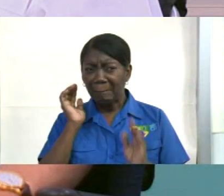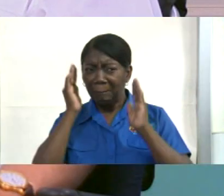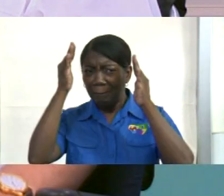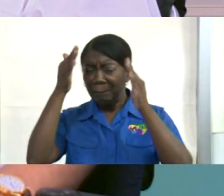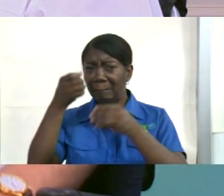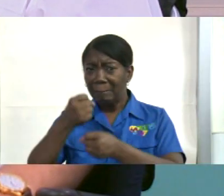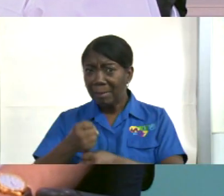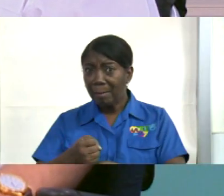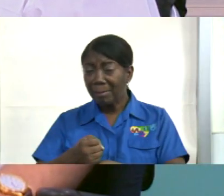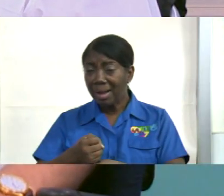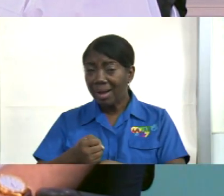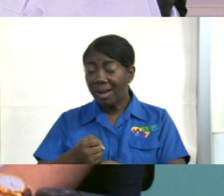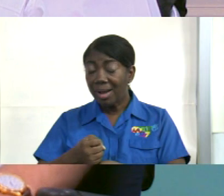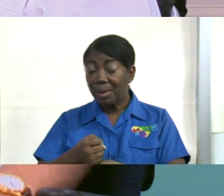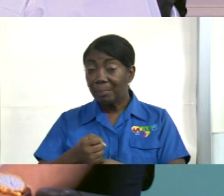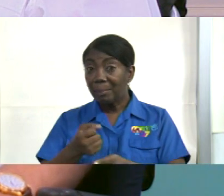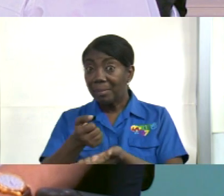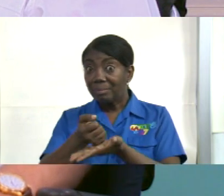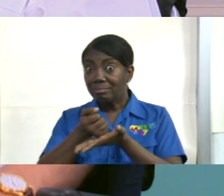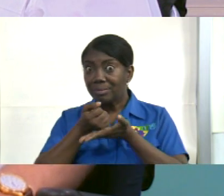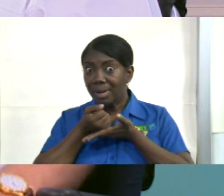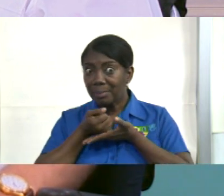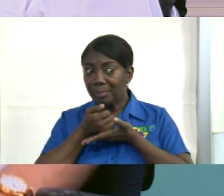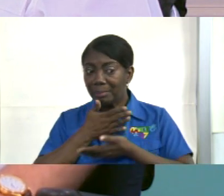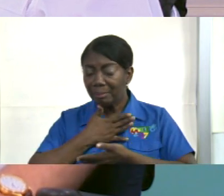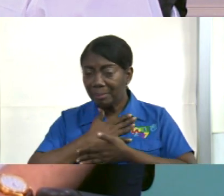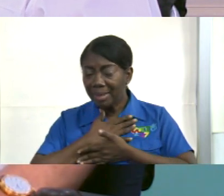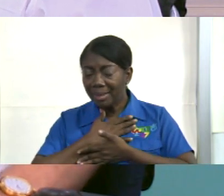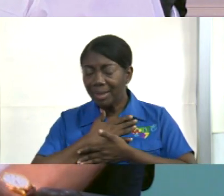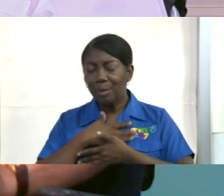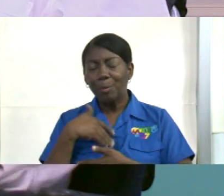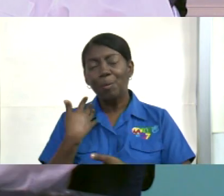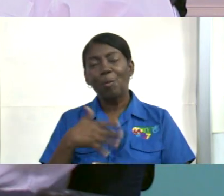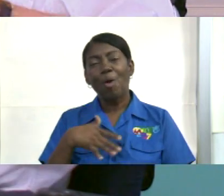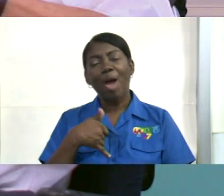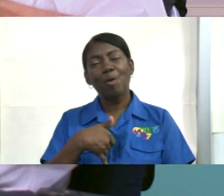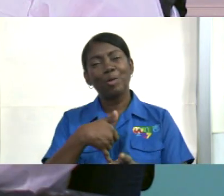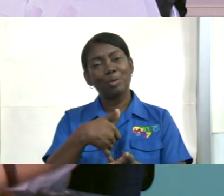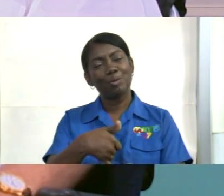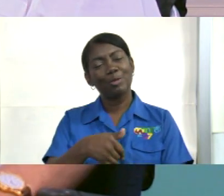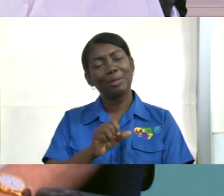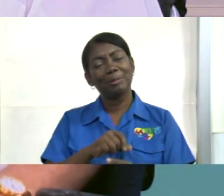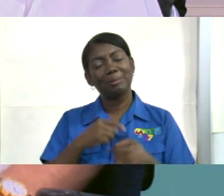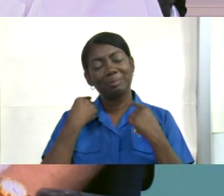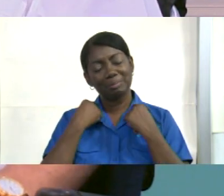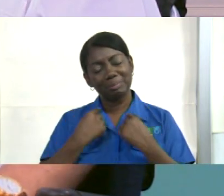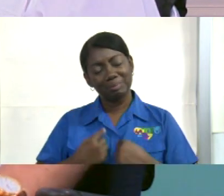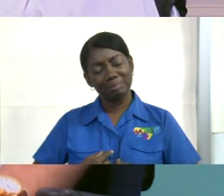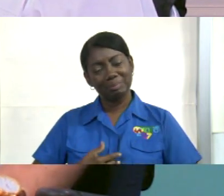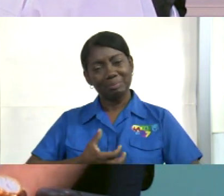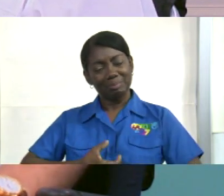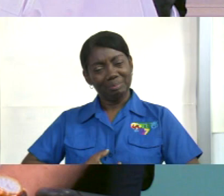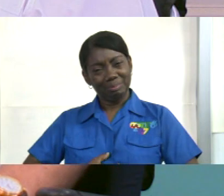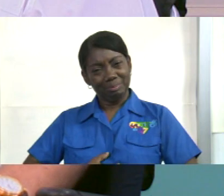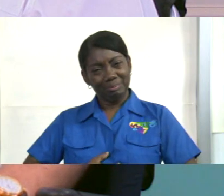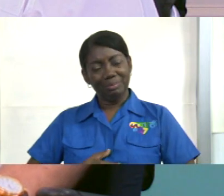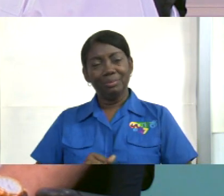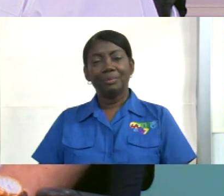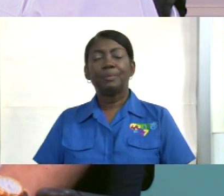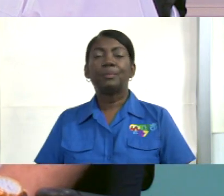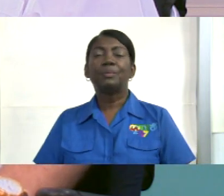al papa este este detalle estuvo